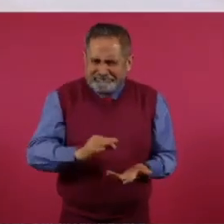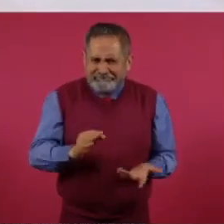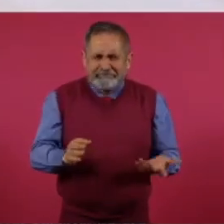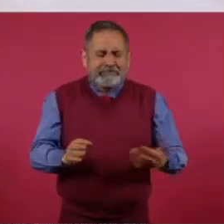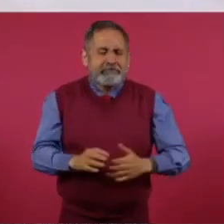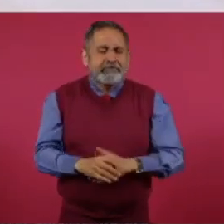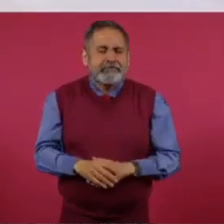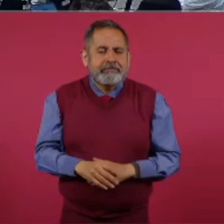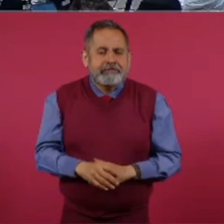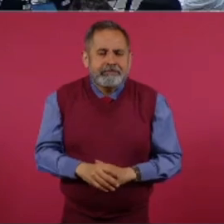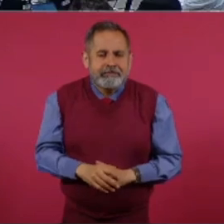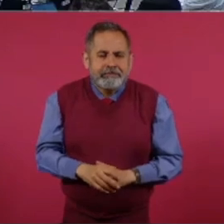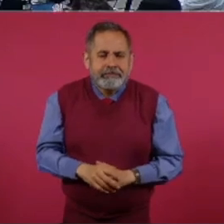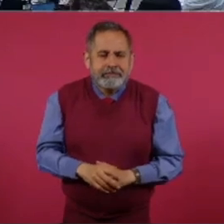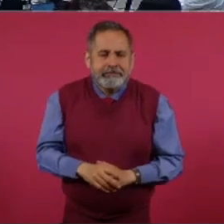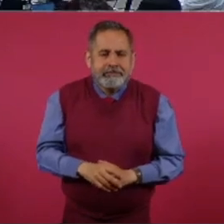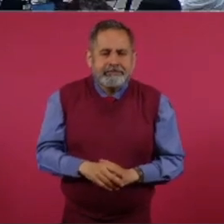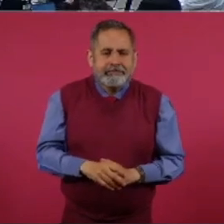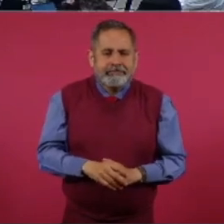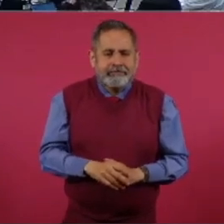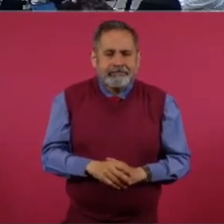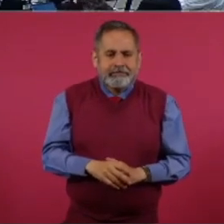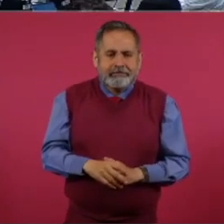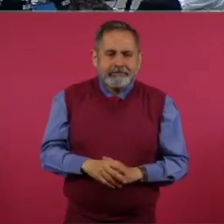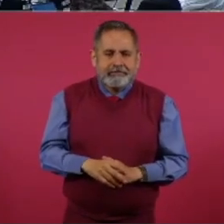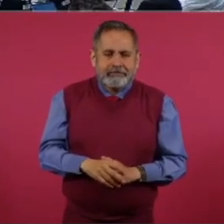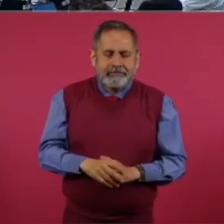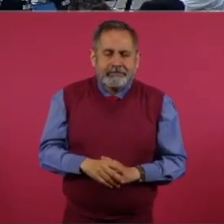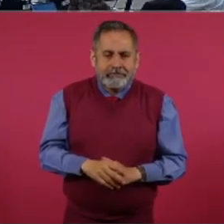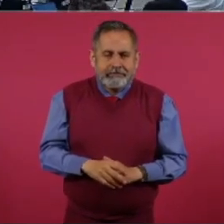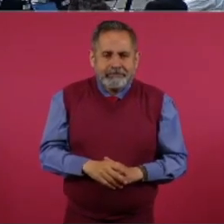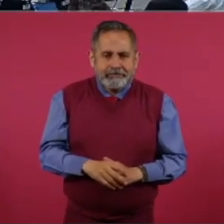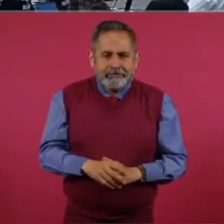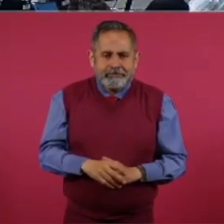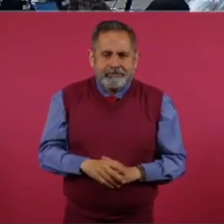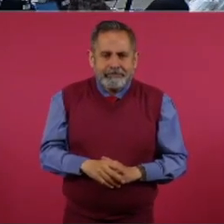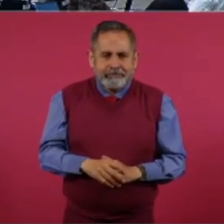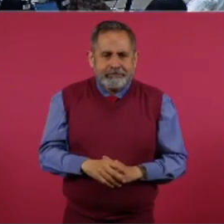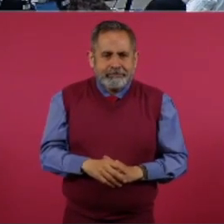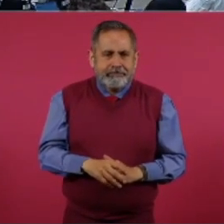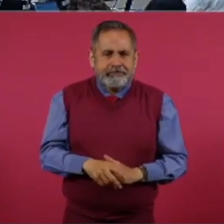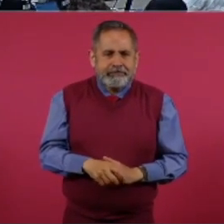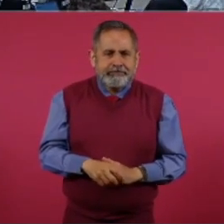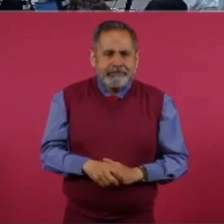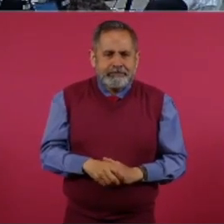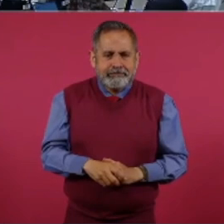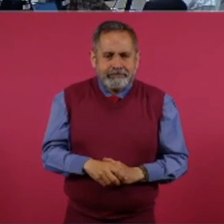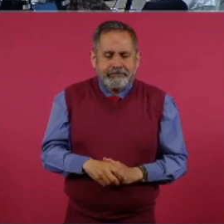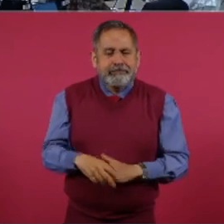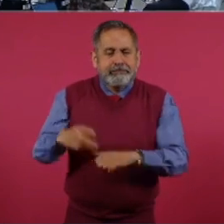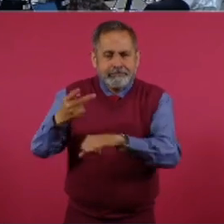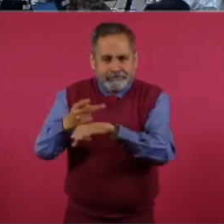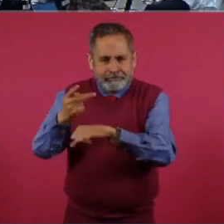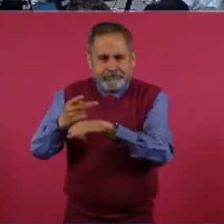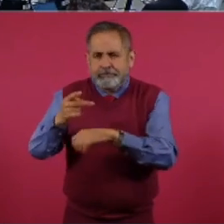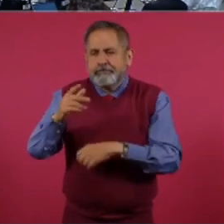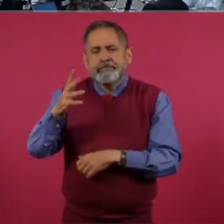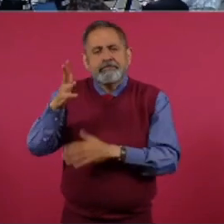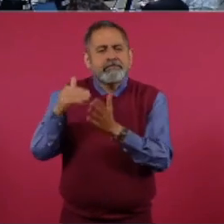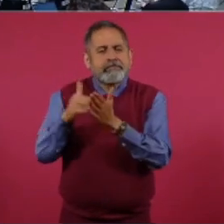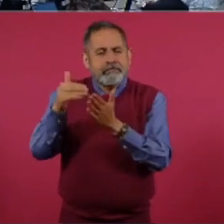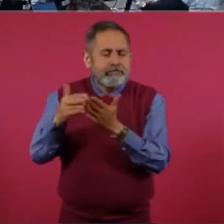Son cinco millones. Son como cinco millones de media superior. De media superior, cinco millones, sí.